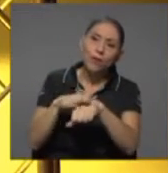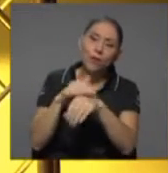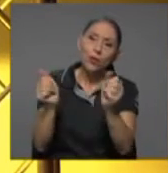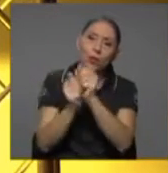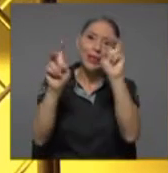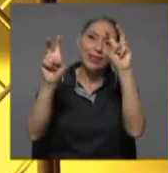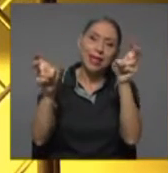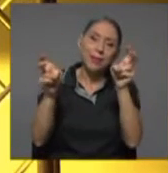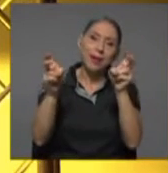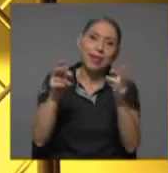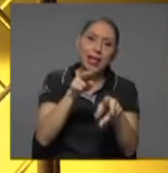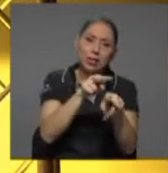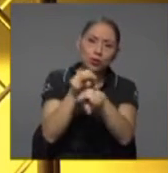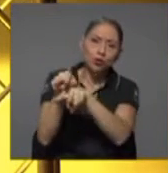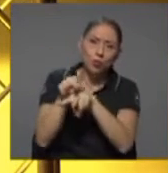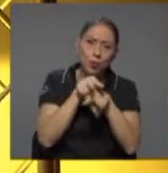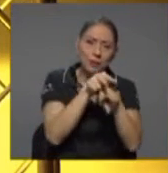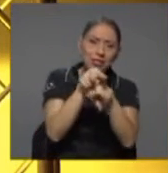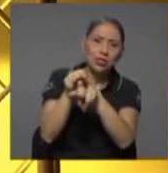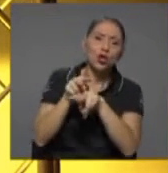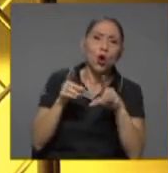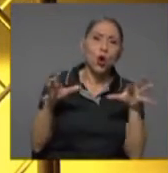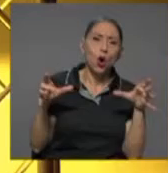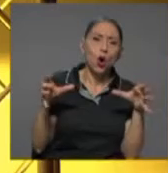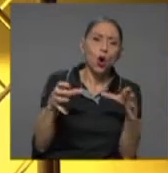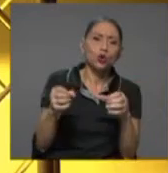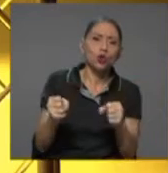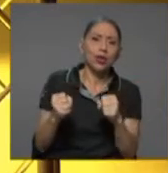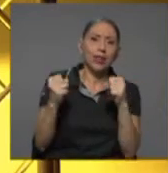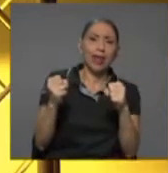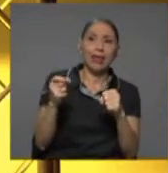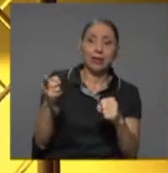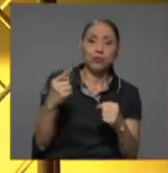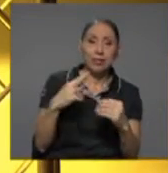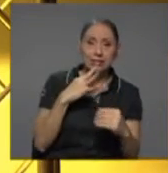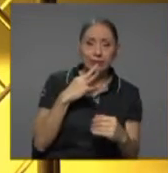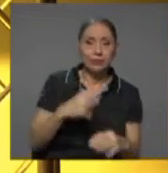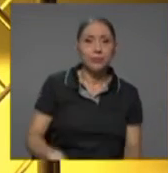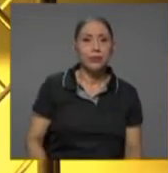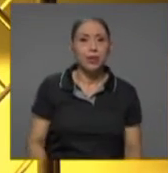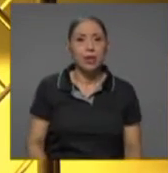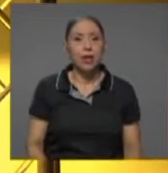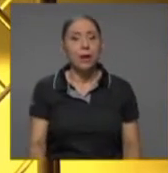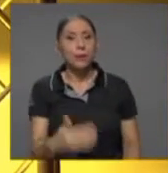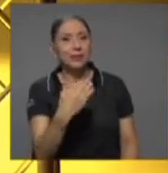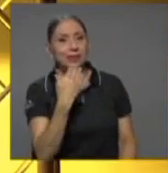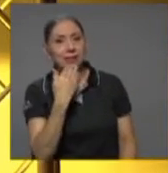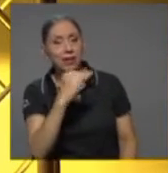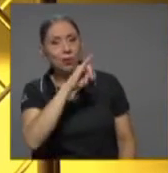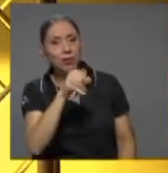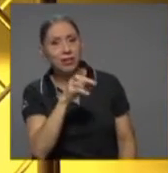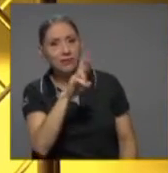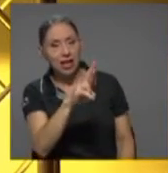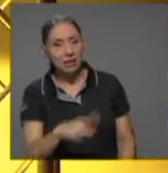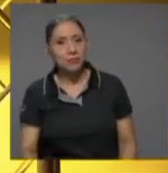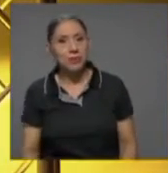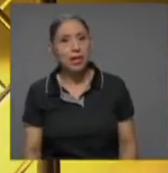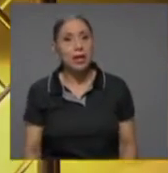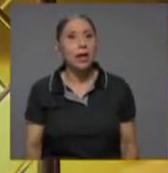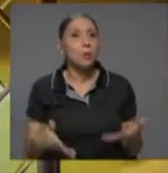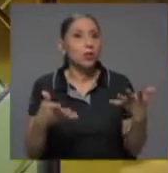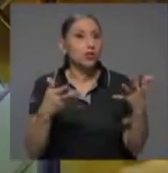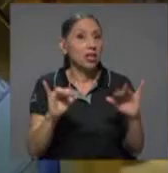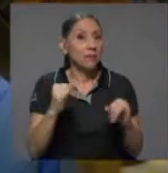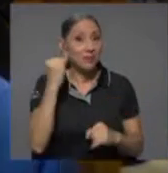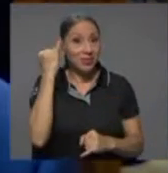tema de la supervisión consolidada que usted venía bordando. Muchísimas gracias, don Rafael. Y ya básicamente terminaba esa,